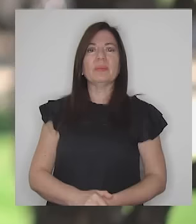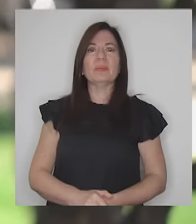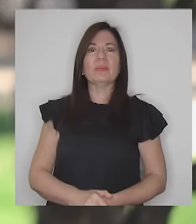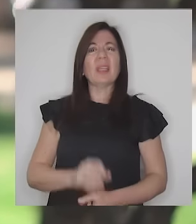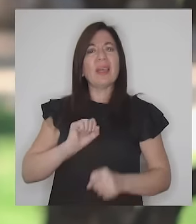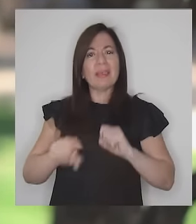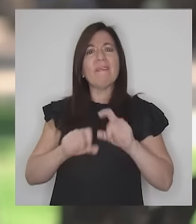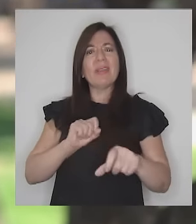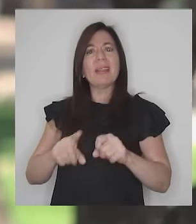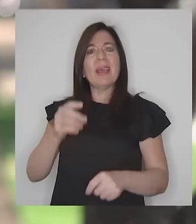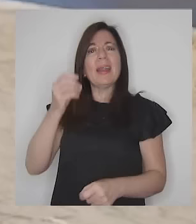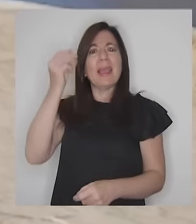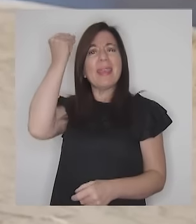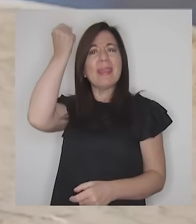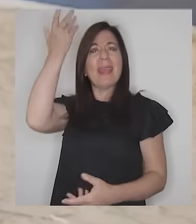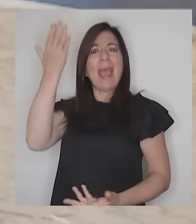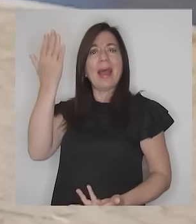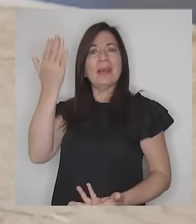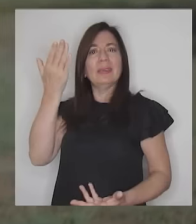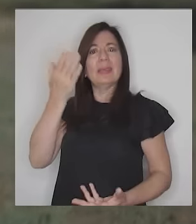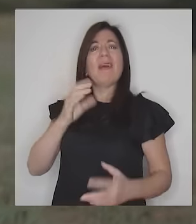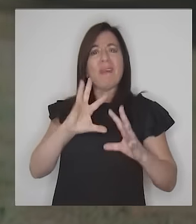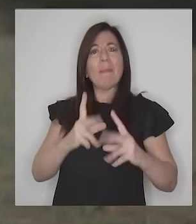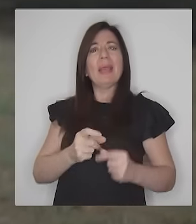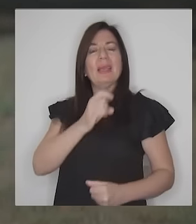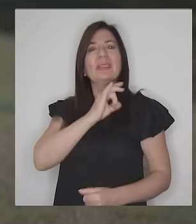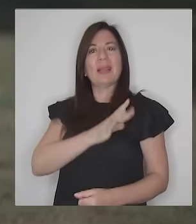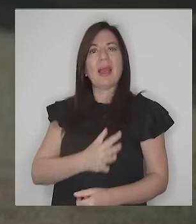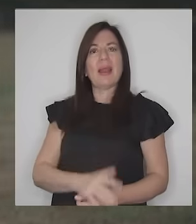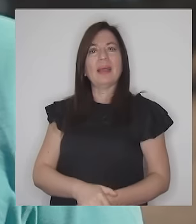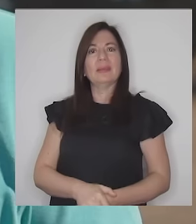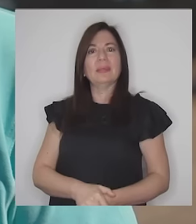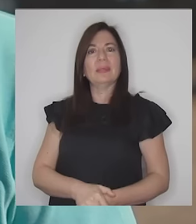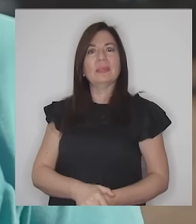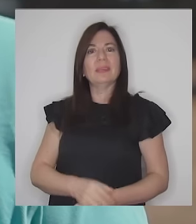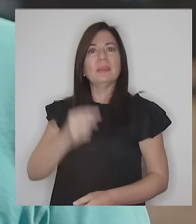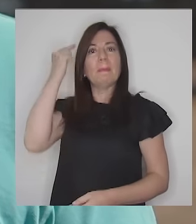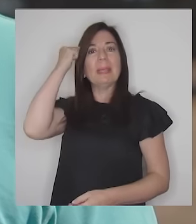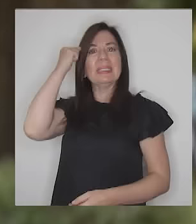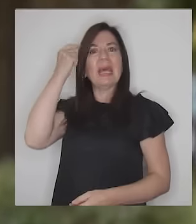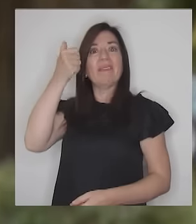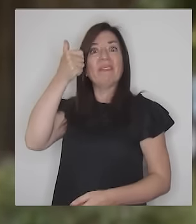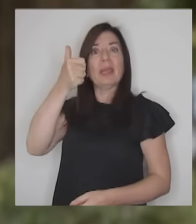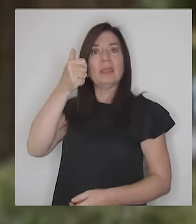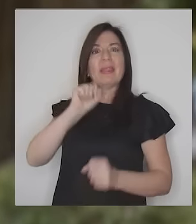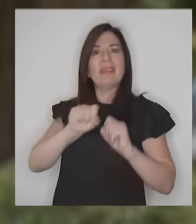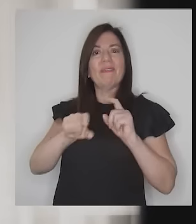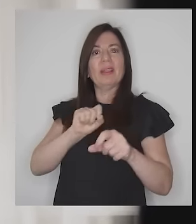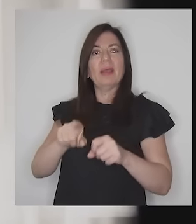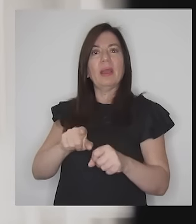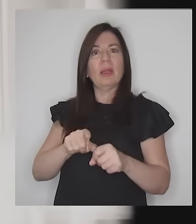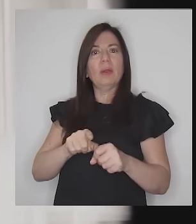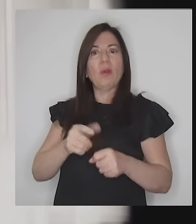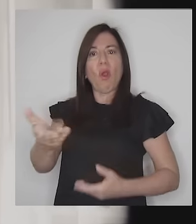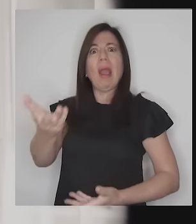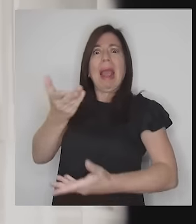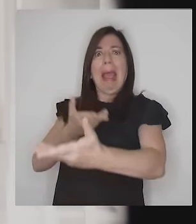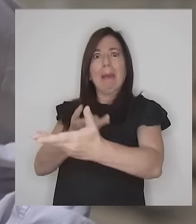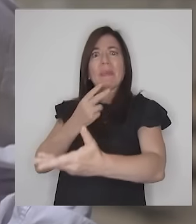defender nuestras ideas las de las familias chilenas las del sentido común no transar la vida